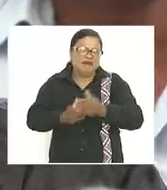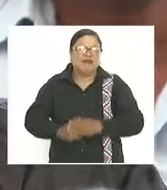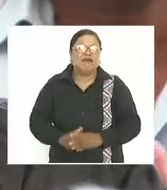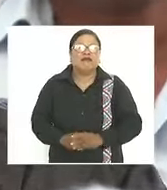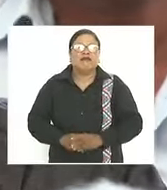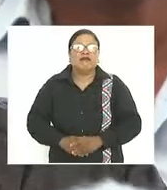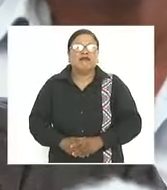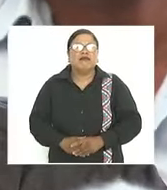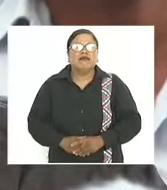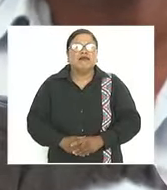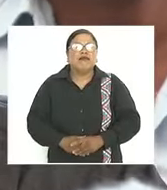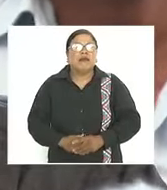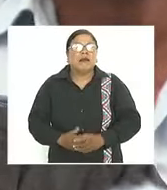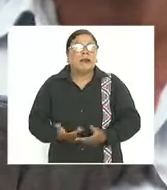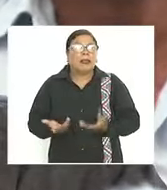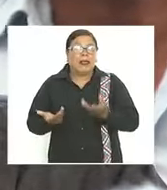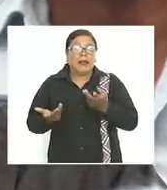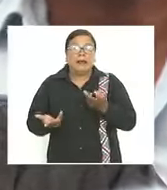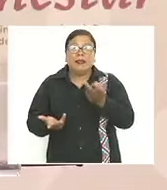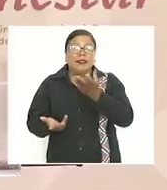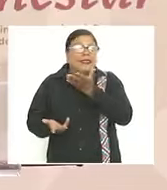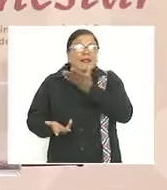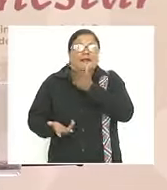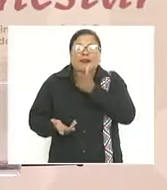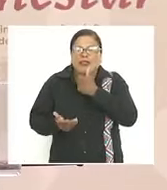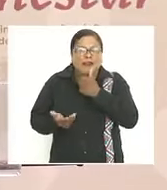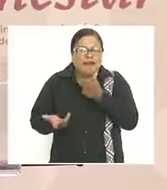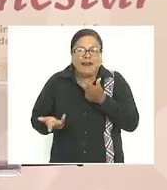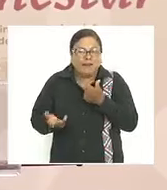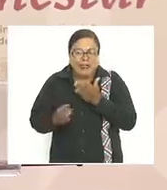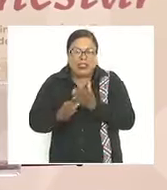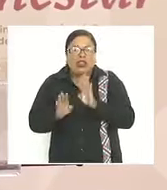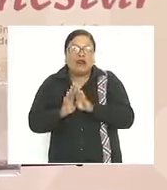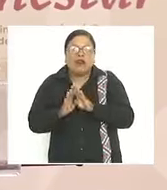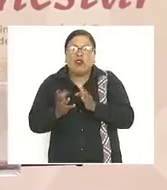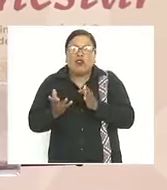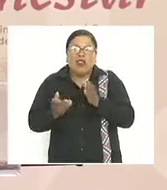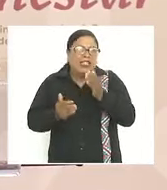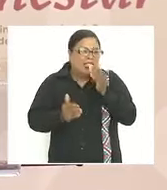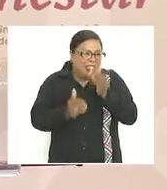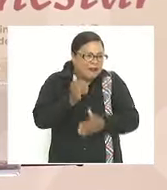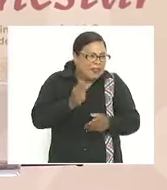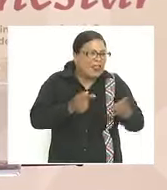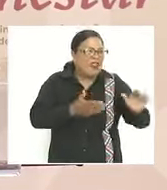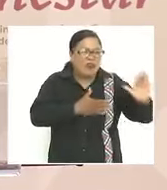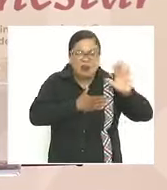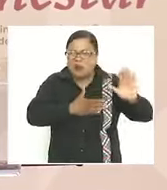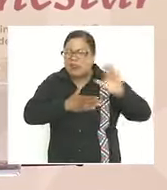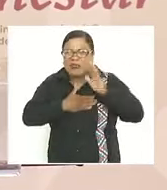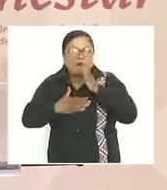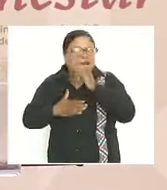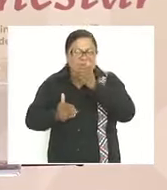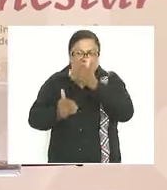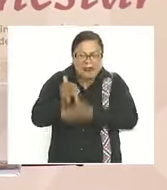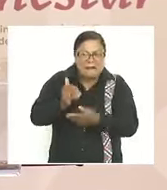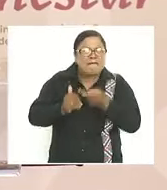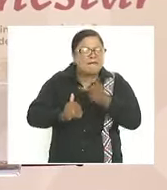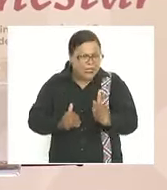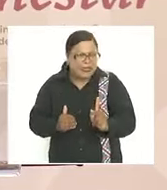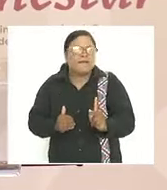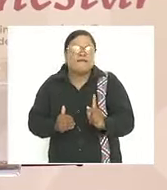y vamos a poder terminar con todos los compromisos y va a continuar